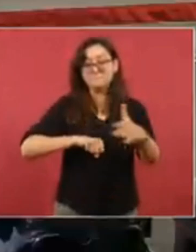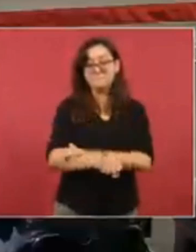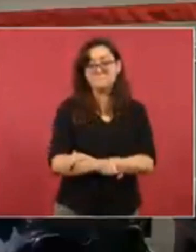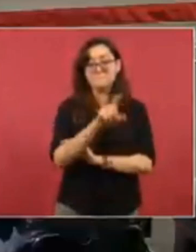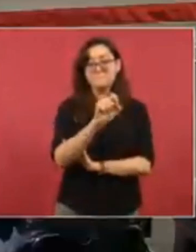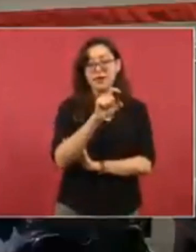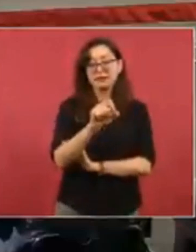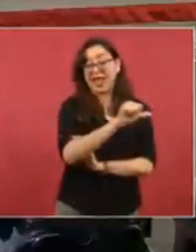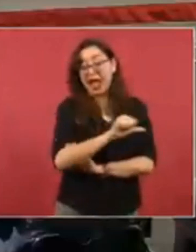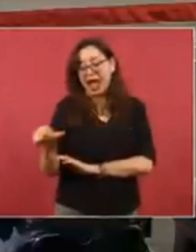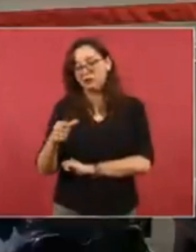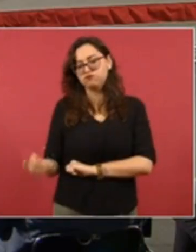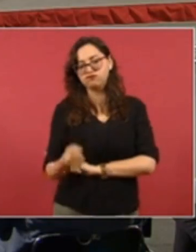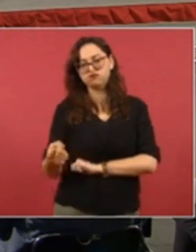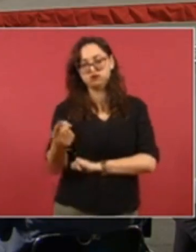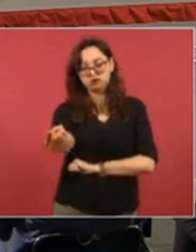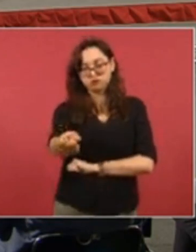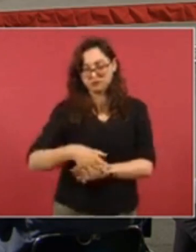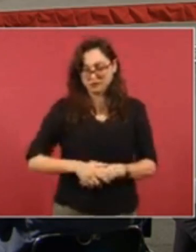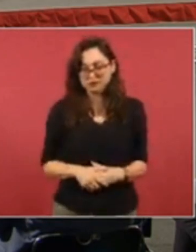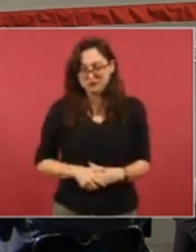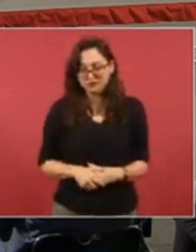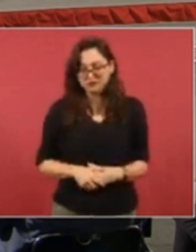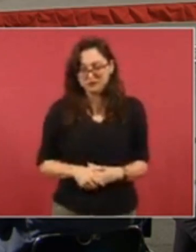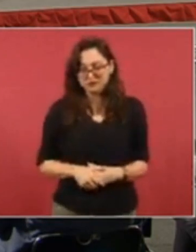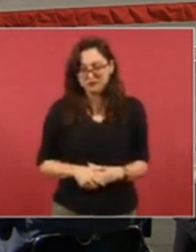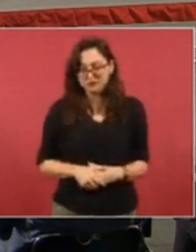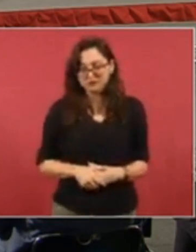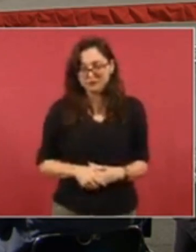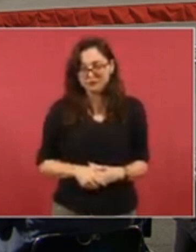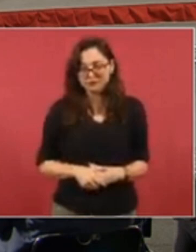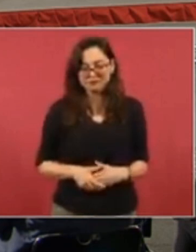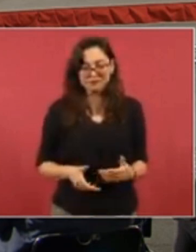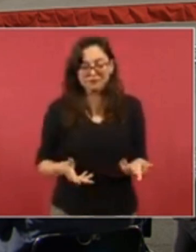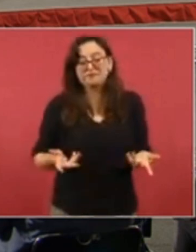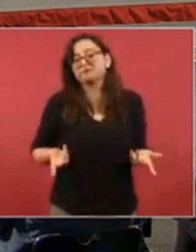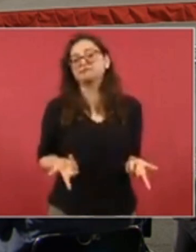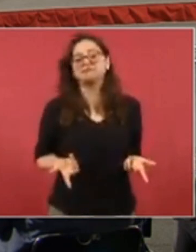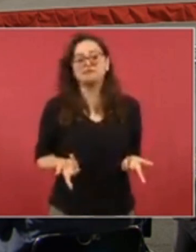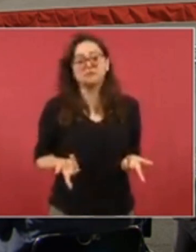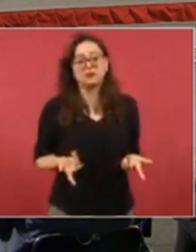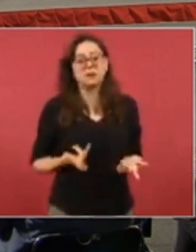Bueno, ese señor posiblemente va a hablar,